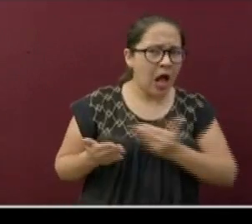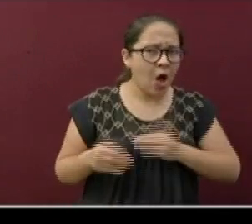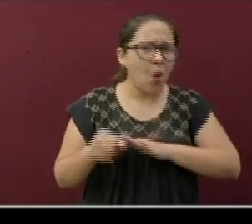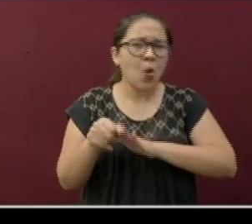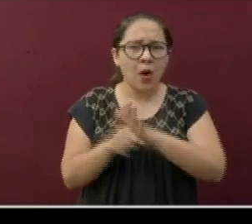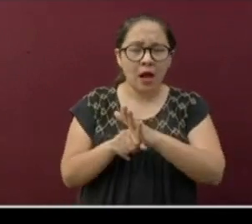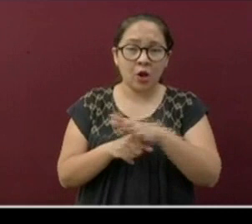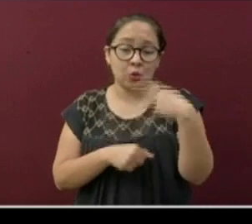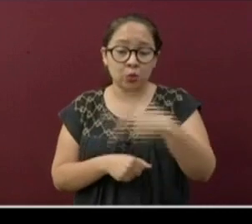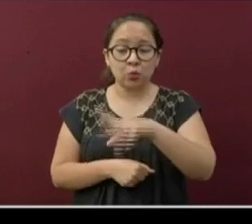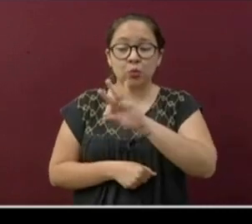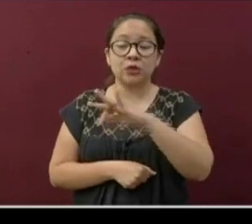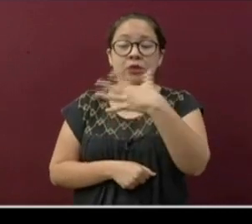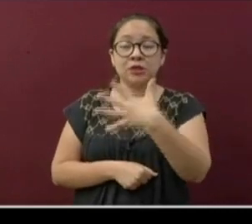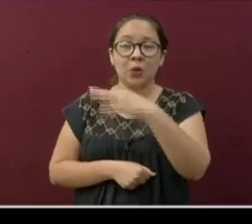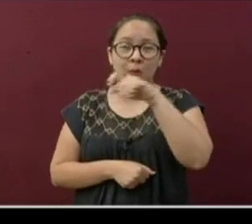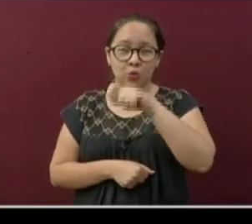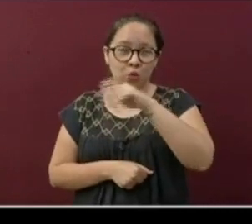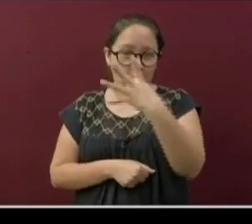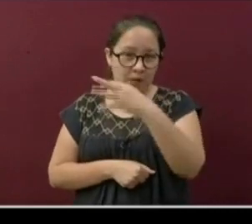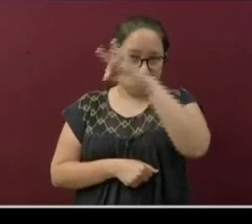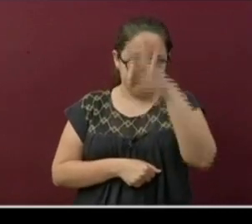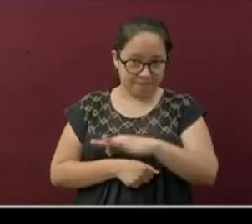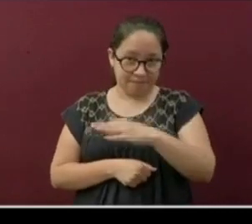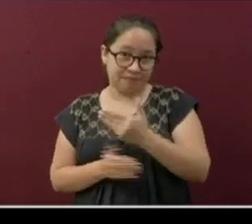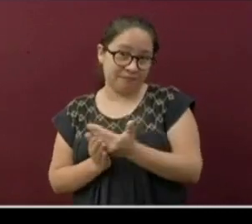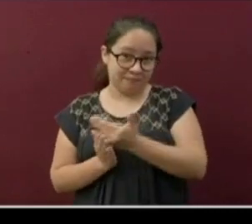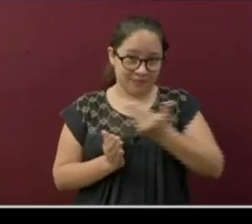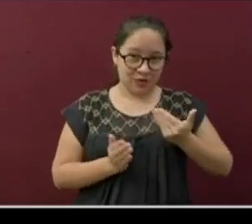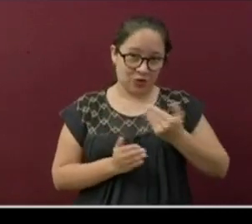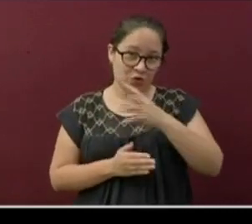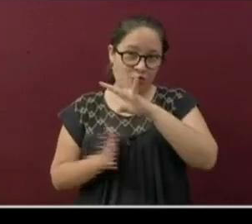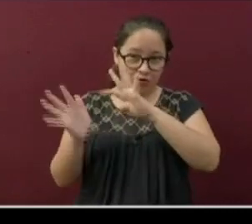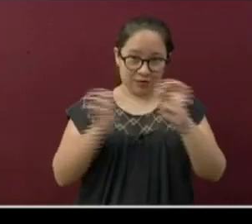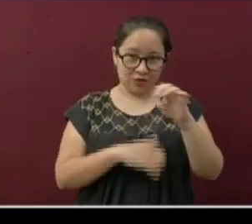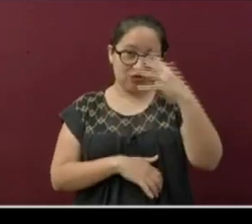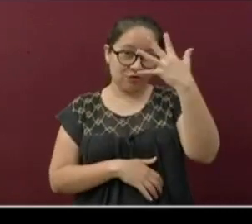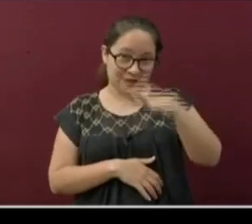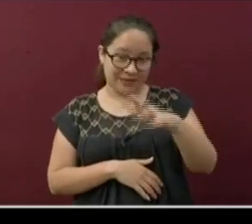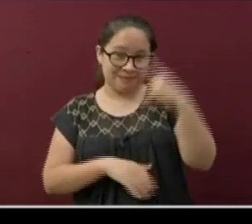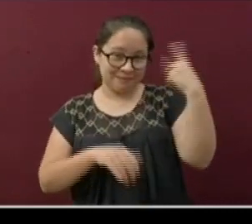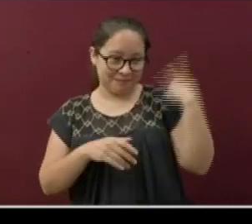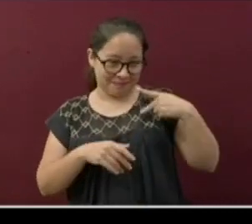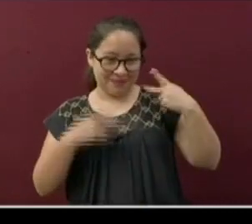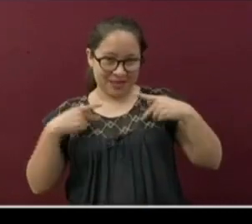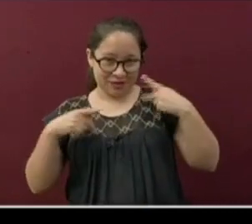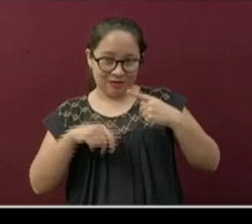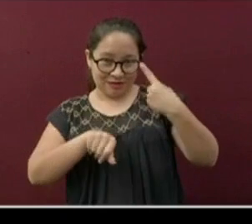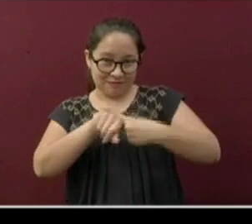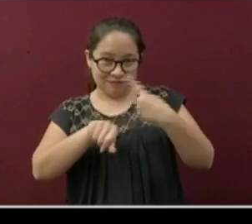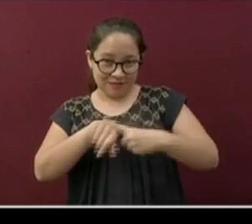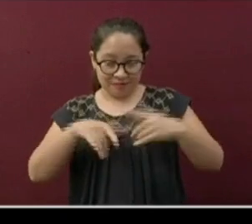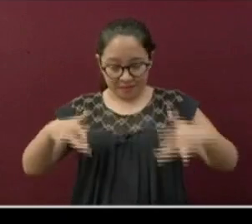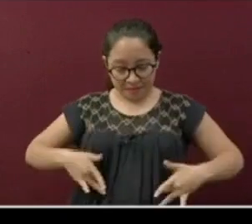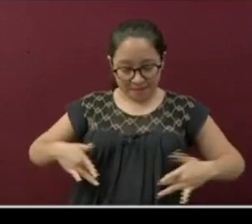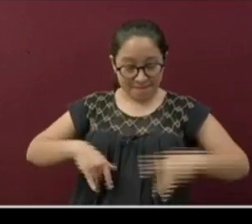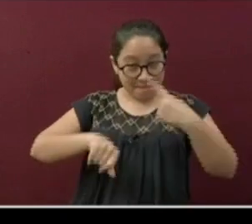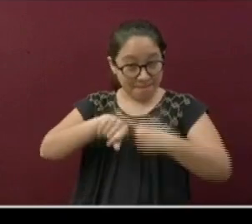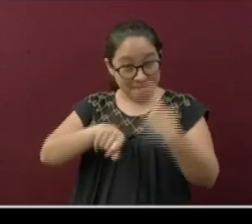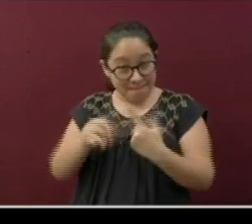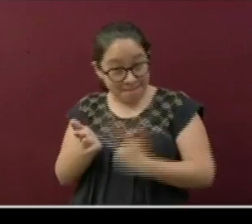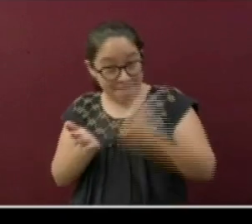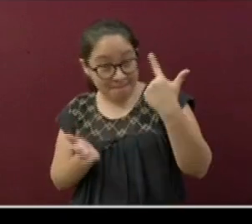.4% de los 910 enfermos que vivían con insuficiencia renal crónica